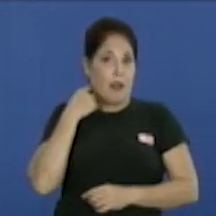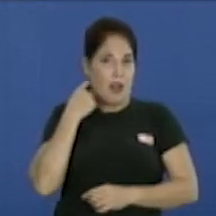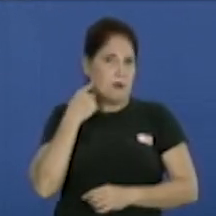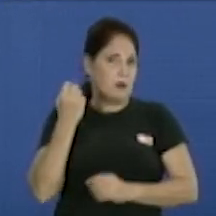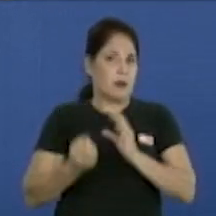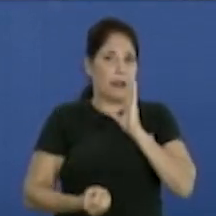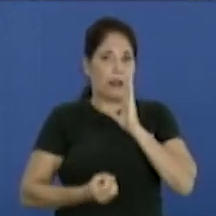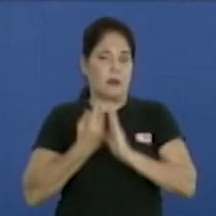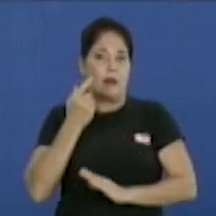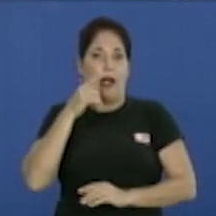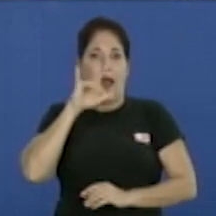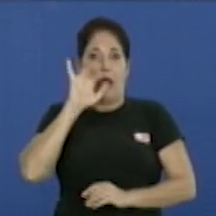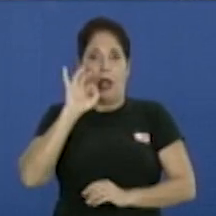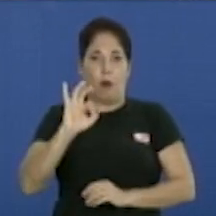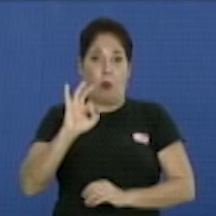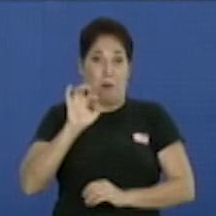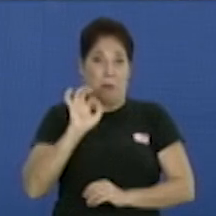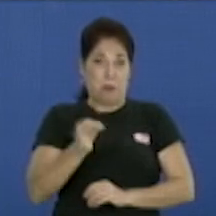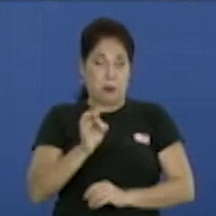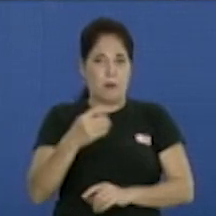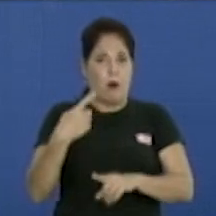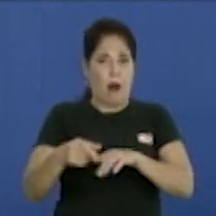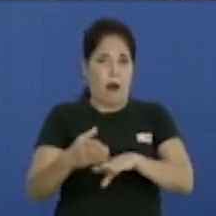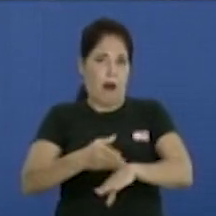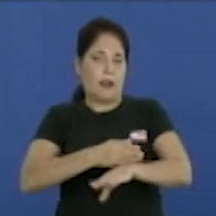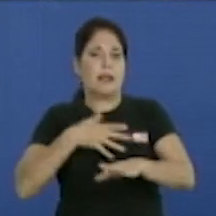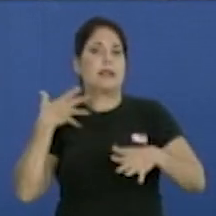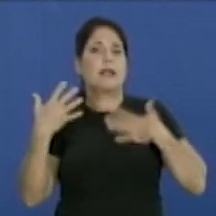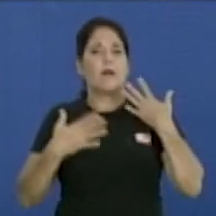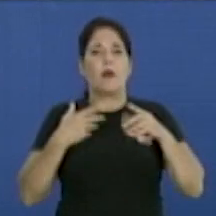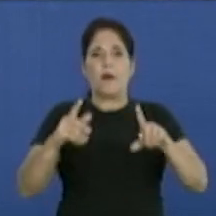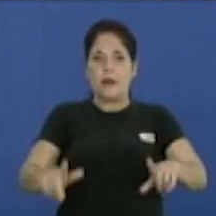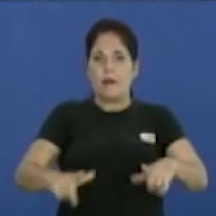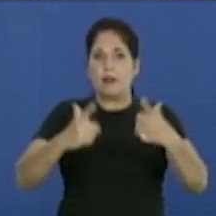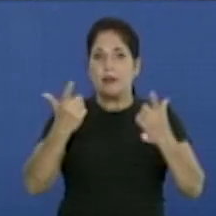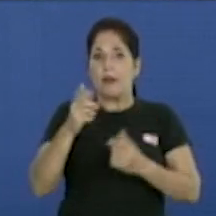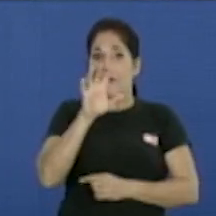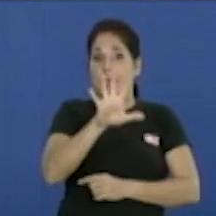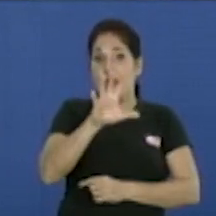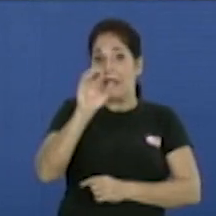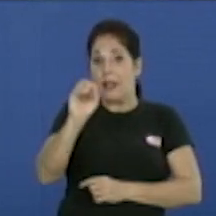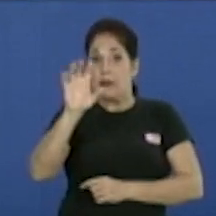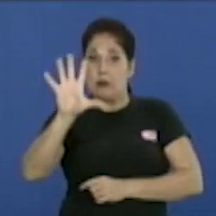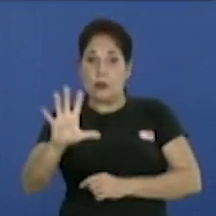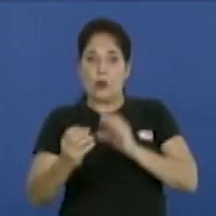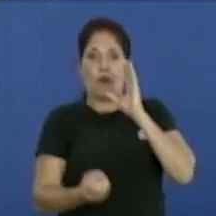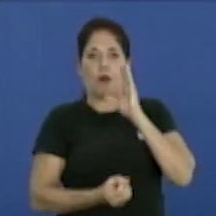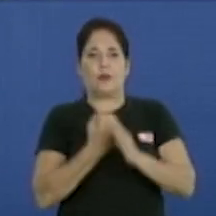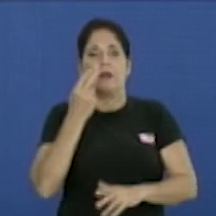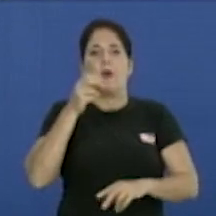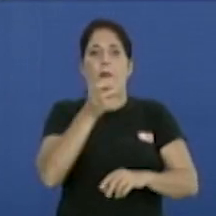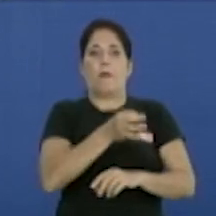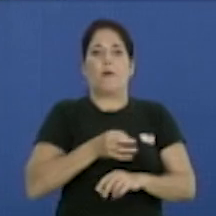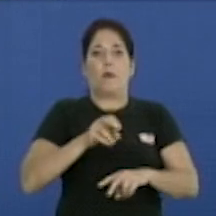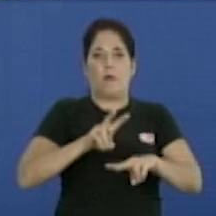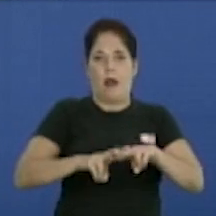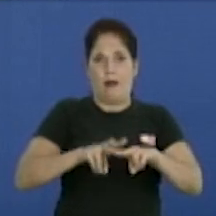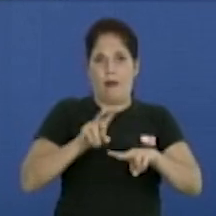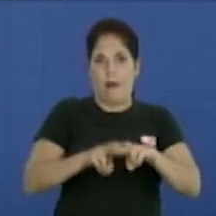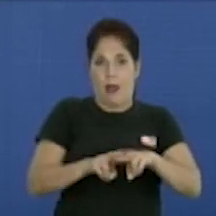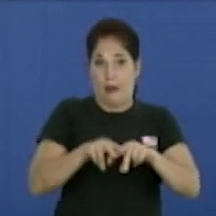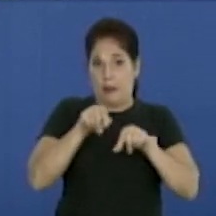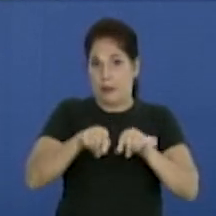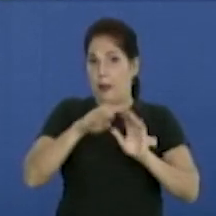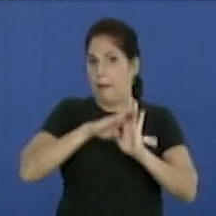natalicio de Alejo Carpentier y como antesala a la celebración del aniversario 505 de la Fundación de la Ciudad. Esta